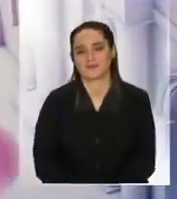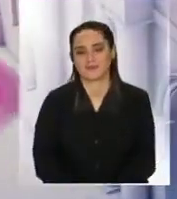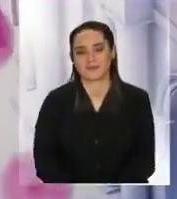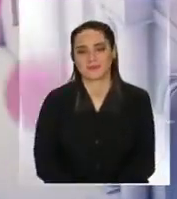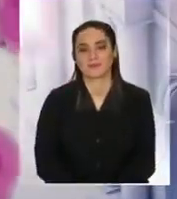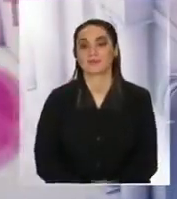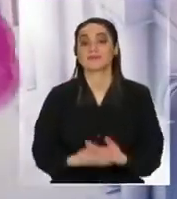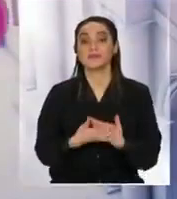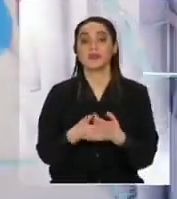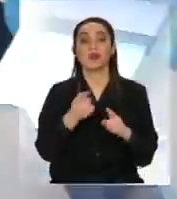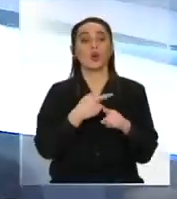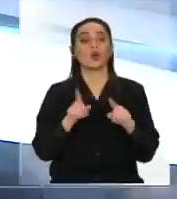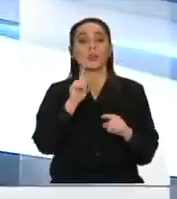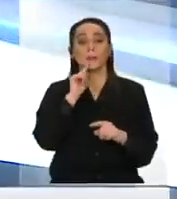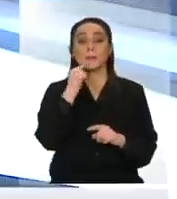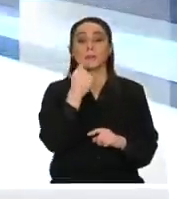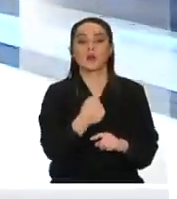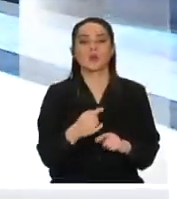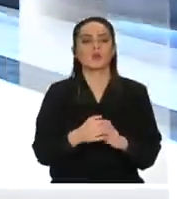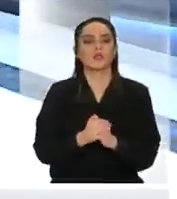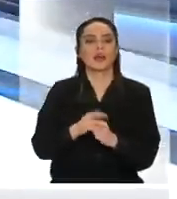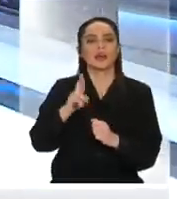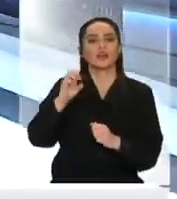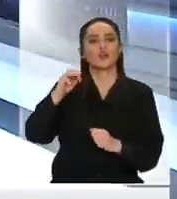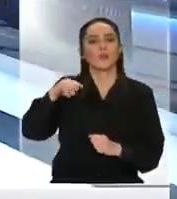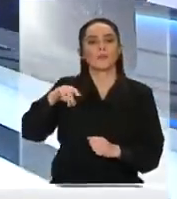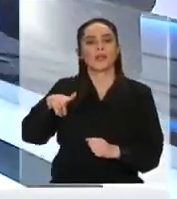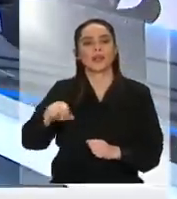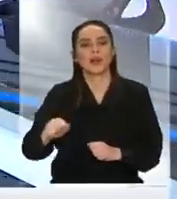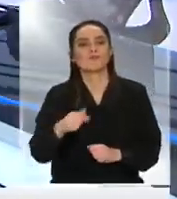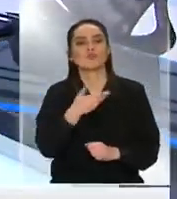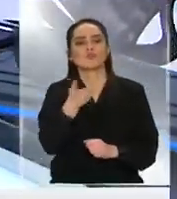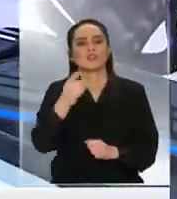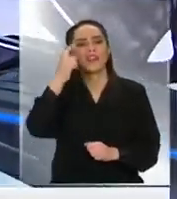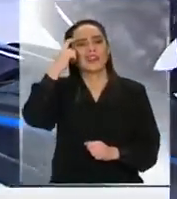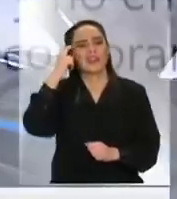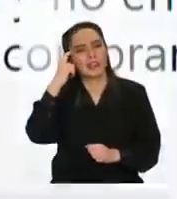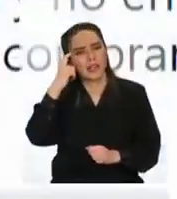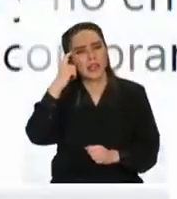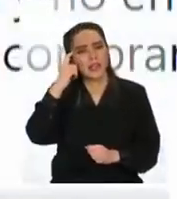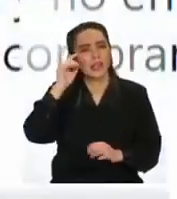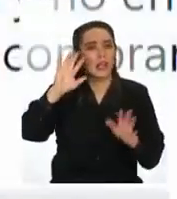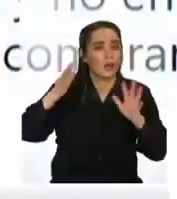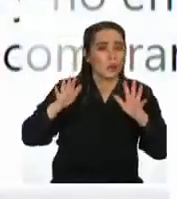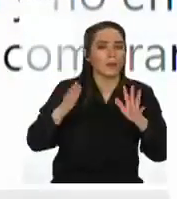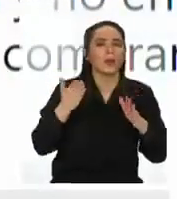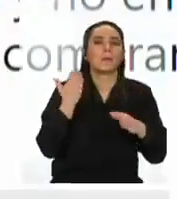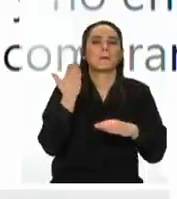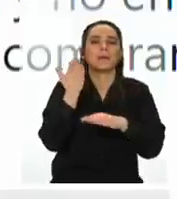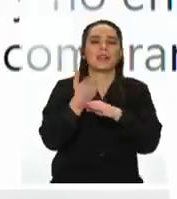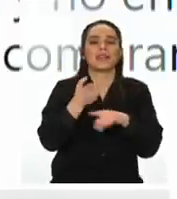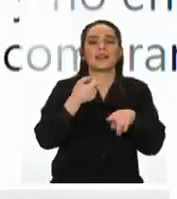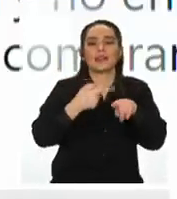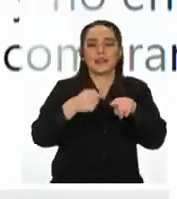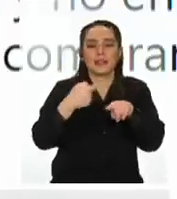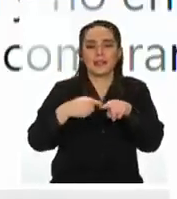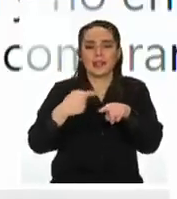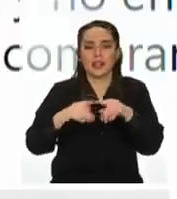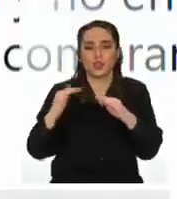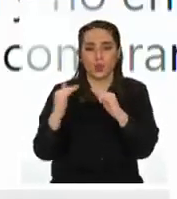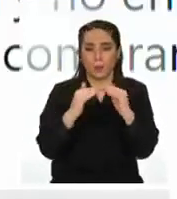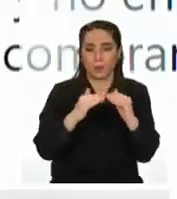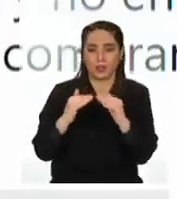hay acá en nuestro Twitter. Esta es Romina. Estimado, ¿cree usted que sea posible en algún momento pedir créditos hipotecarios en pesos